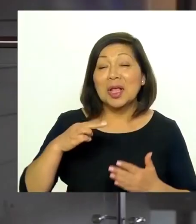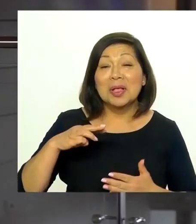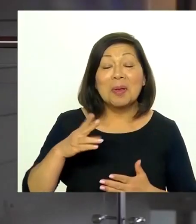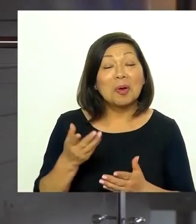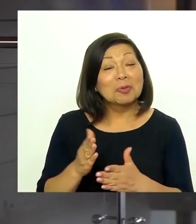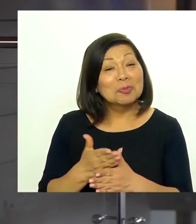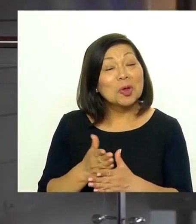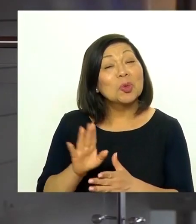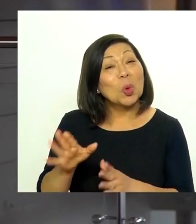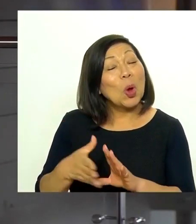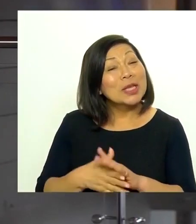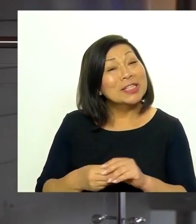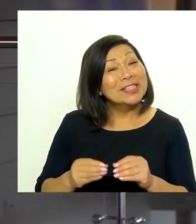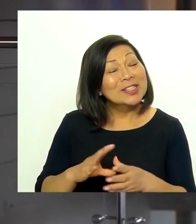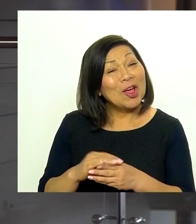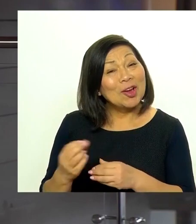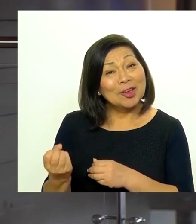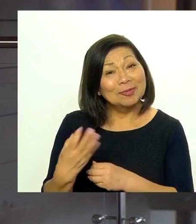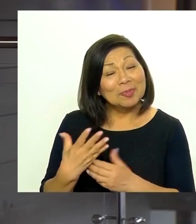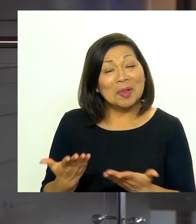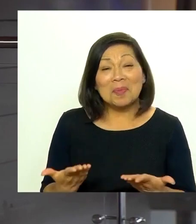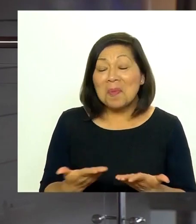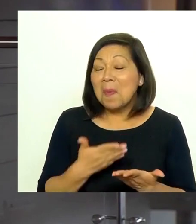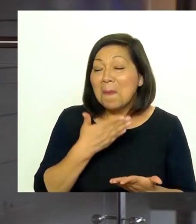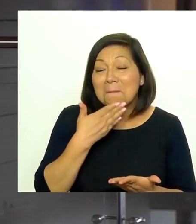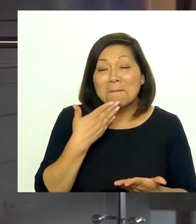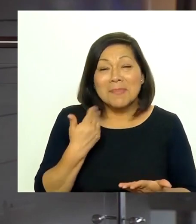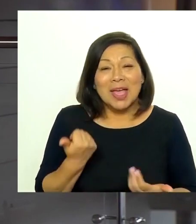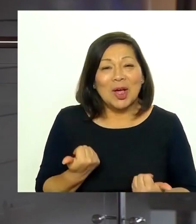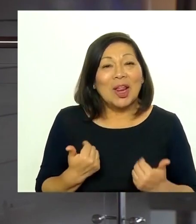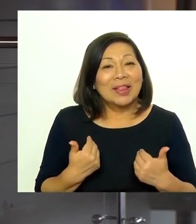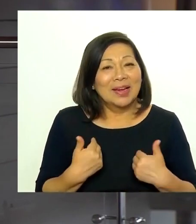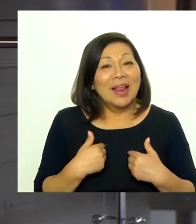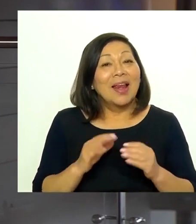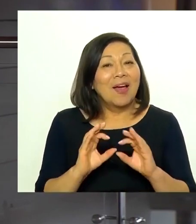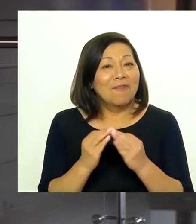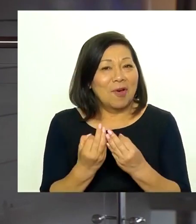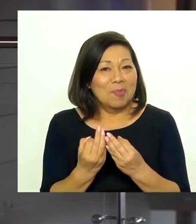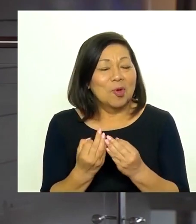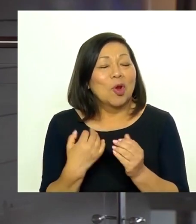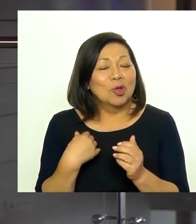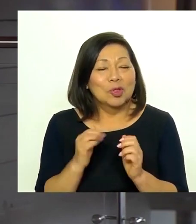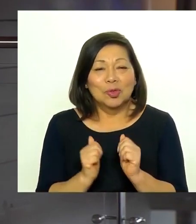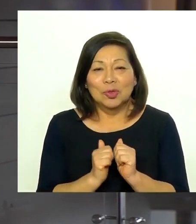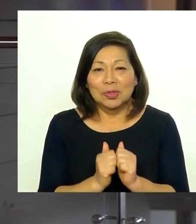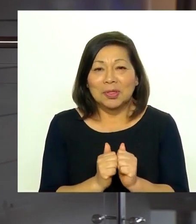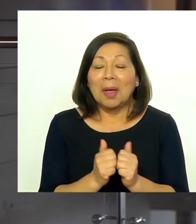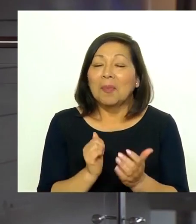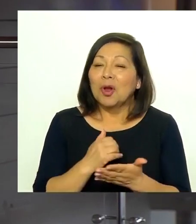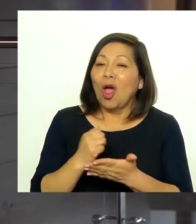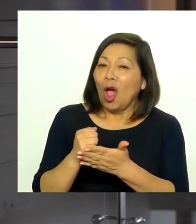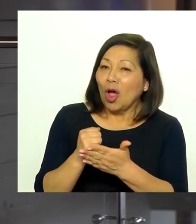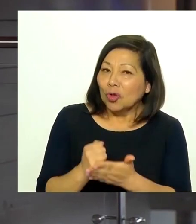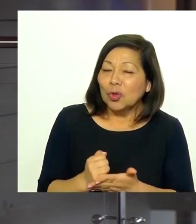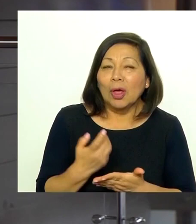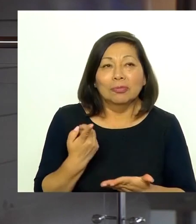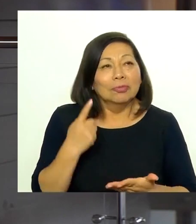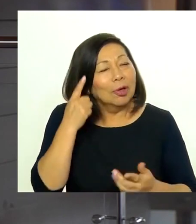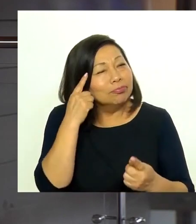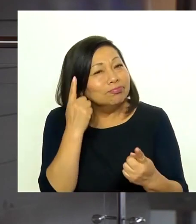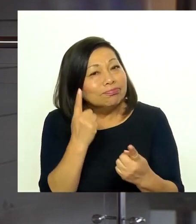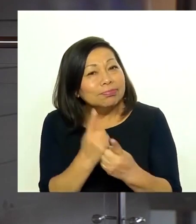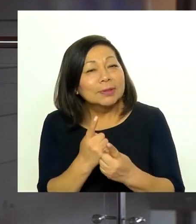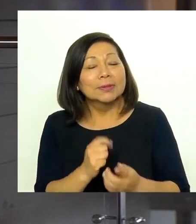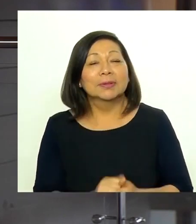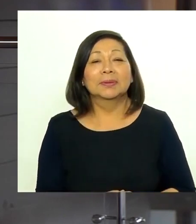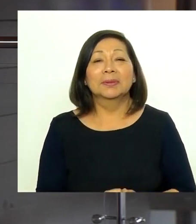Gracias, Milagros, por compartir tu historia con nosotros y no hay nada mejor que tener a la familia de nuestro lado para que nos ayuden a